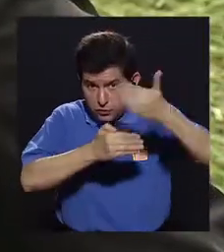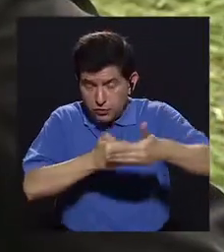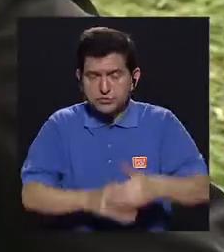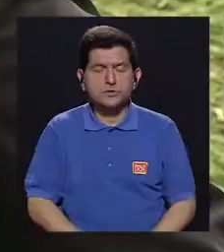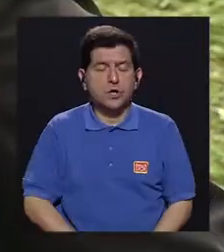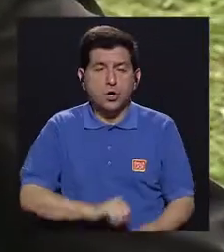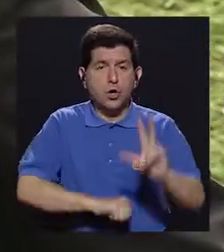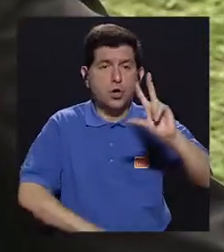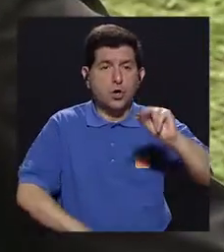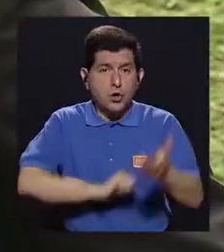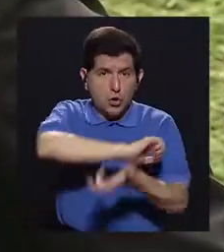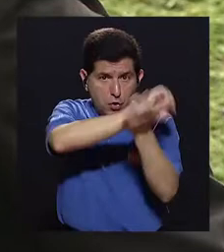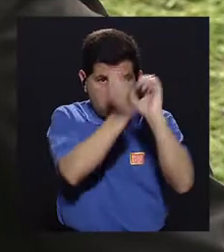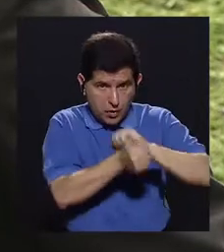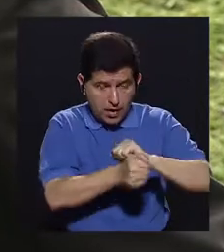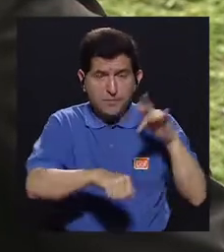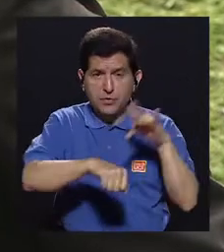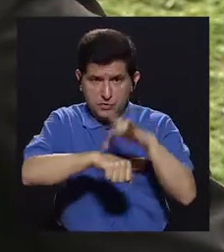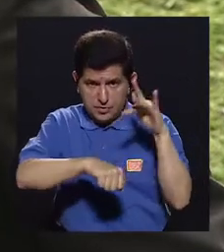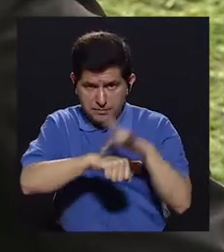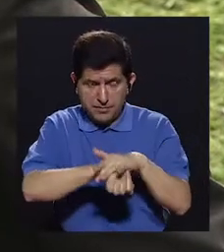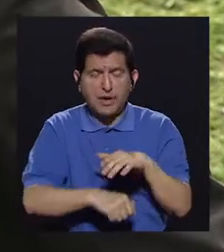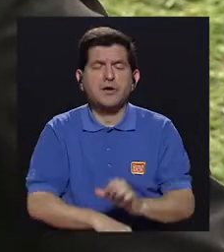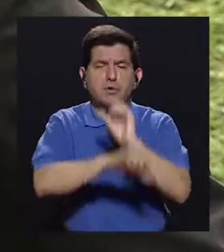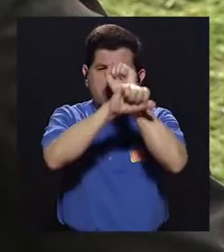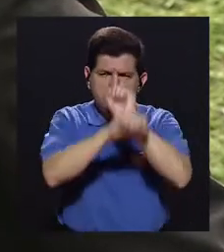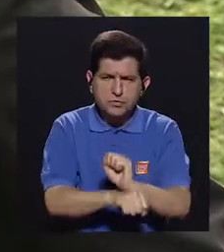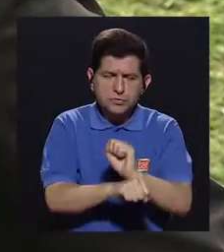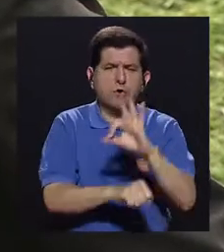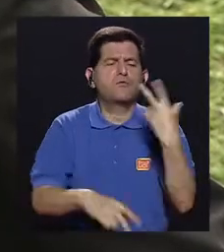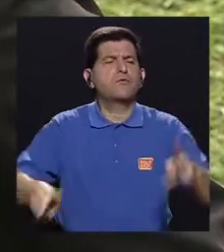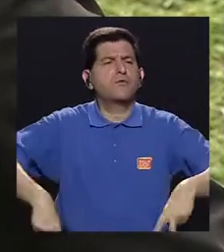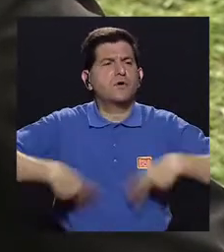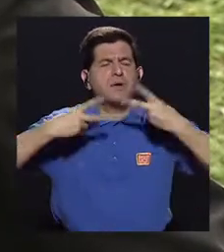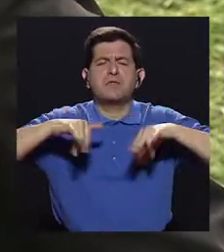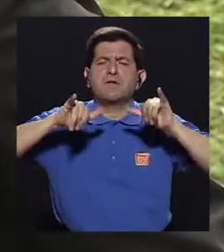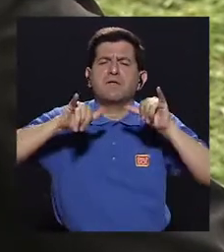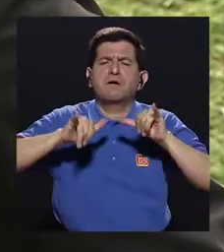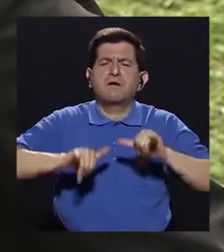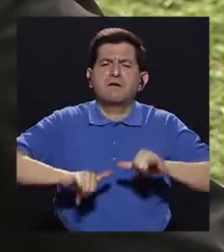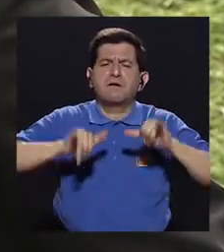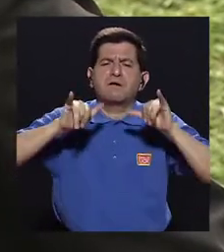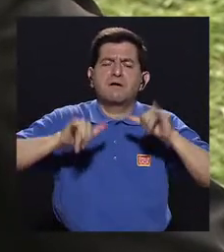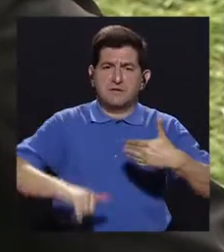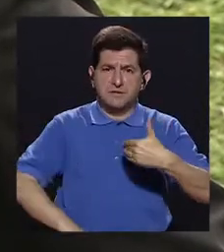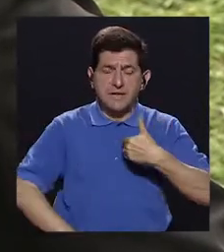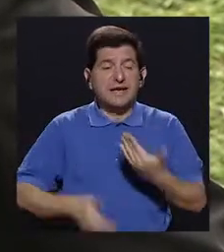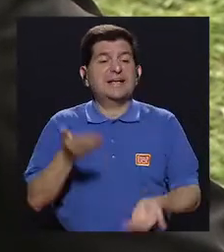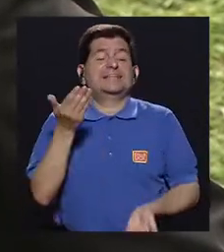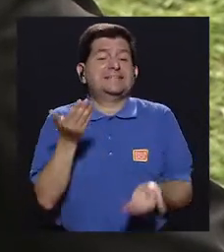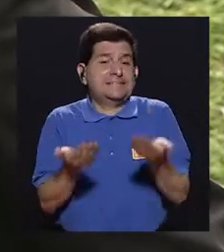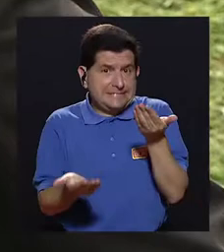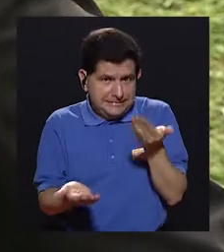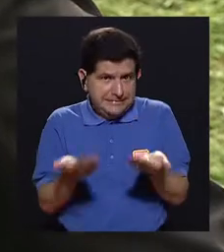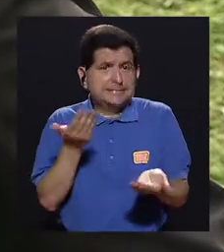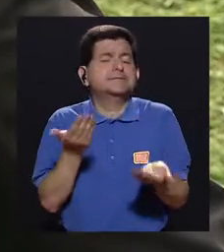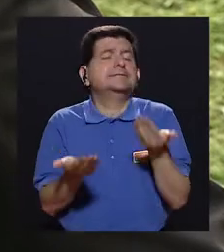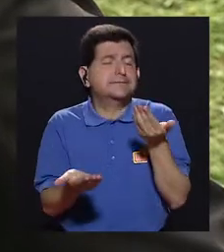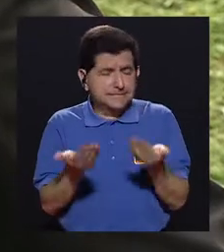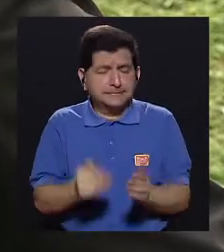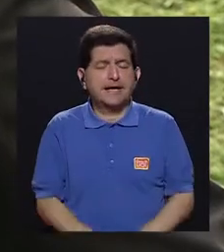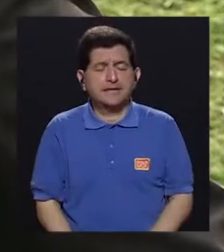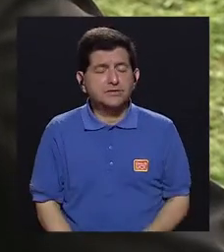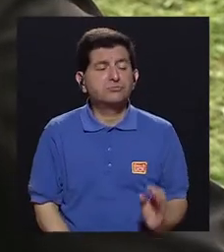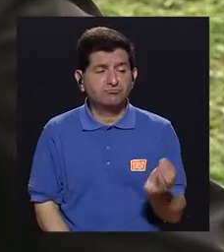modificación temprana y oportuna de los hábitos del estilo de vida tan sedentario que tienen, podrían, por